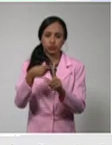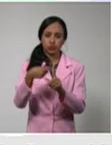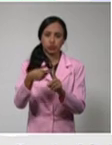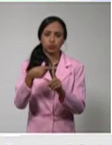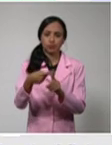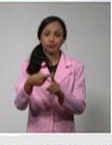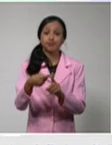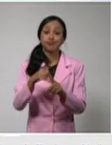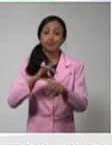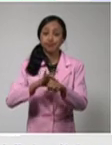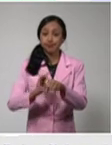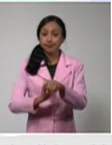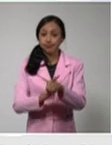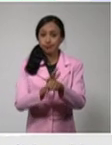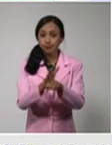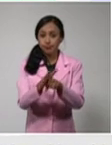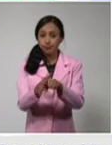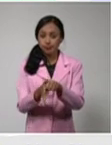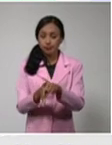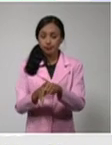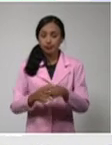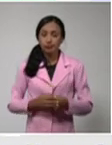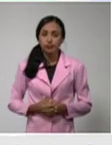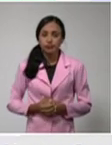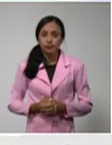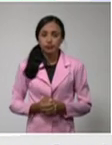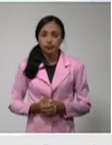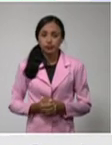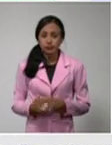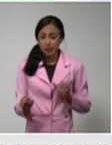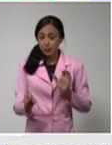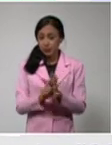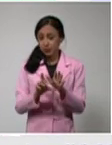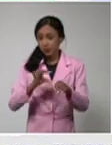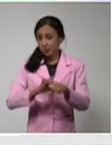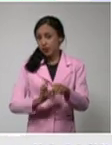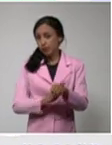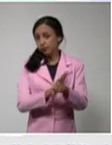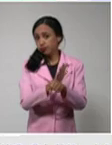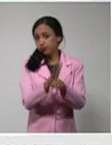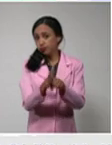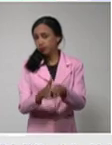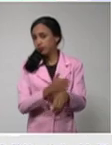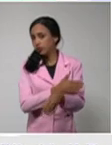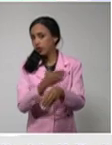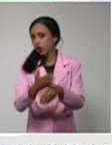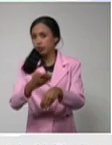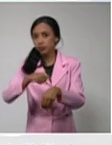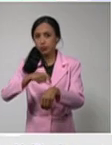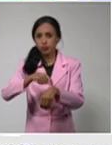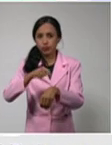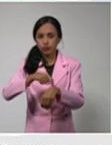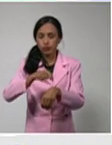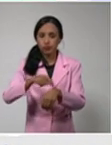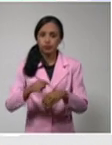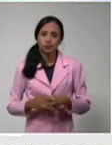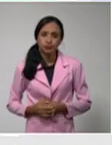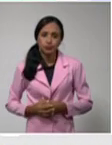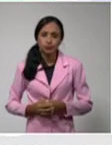COVID-19 en nuestro país desde que comenzó la pandemia. Y estamos hablando de